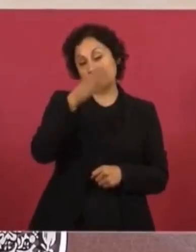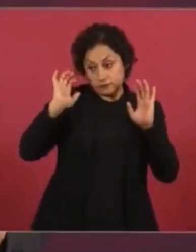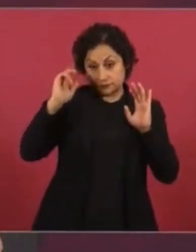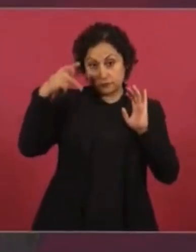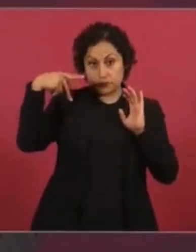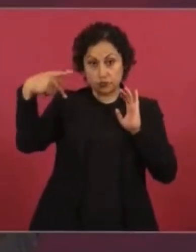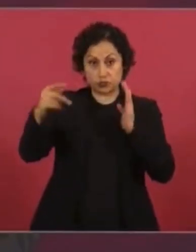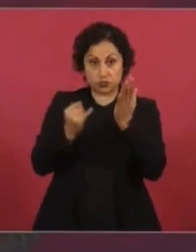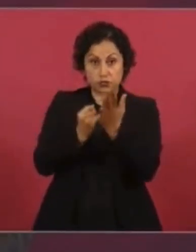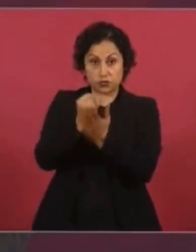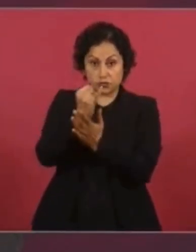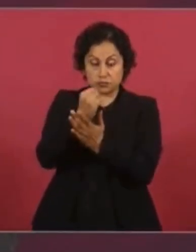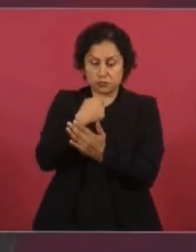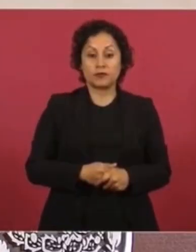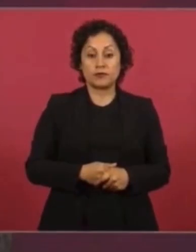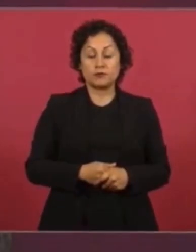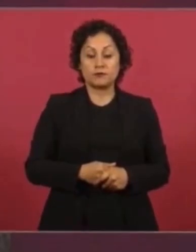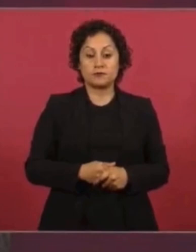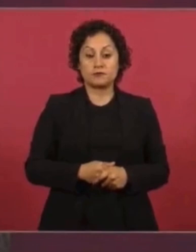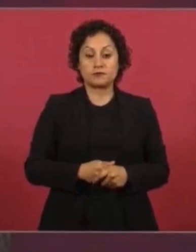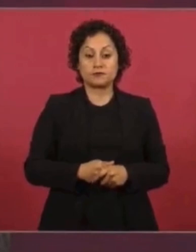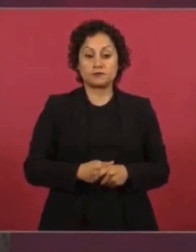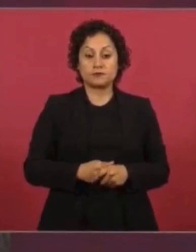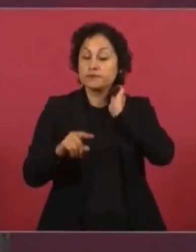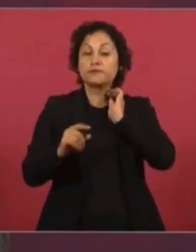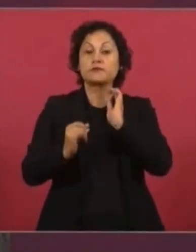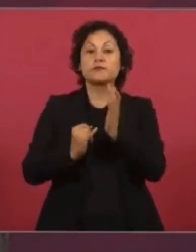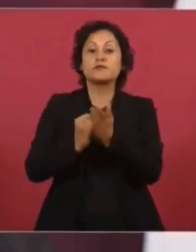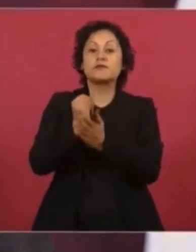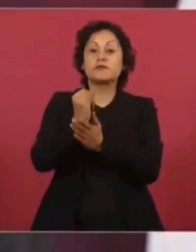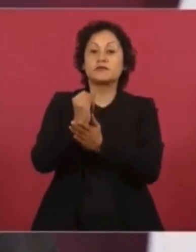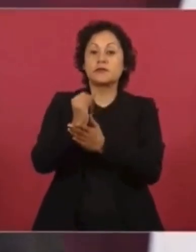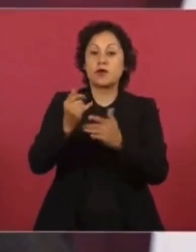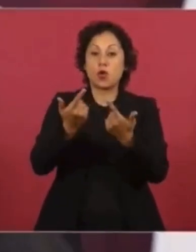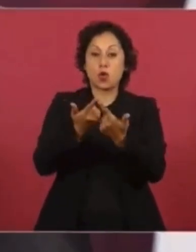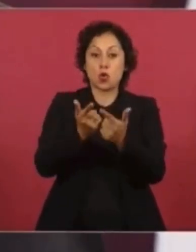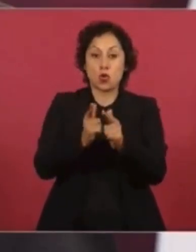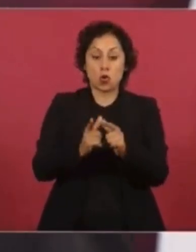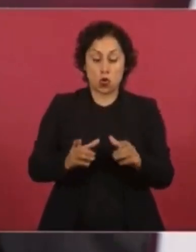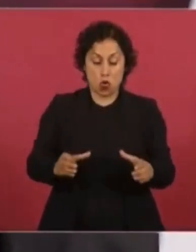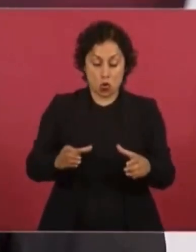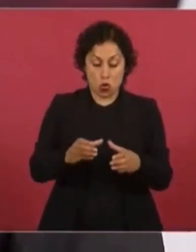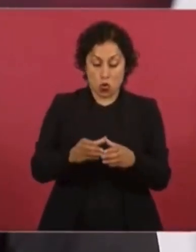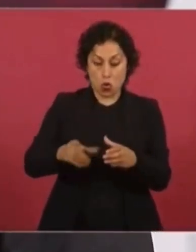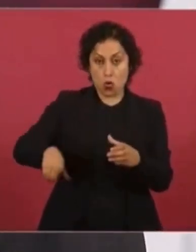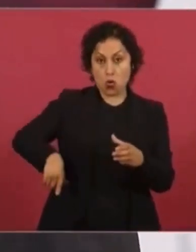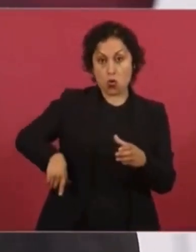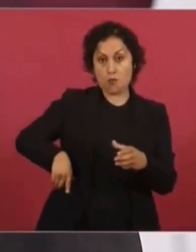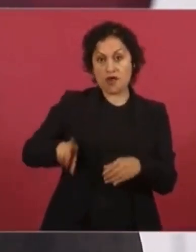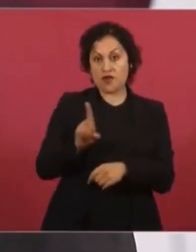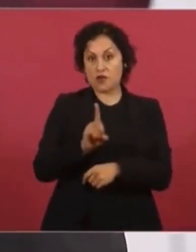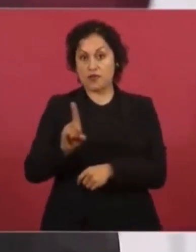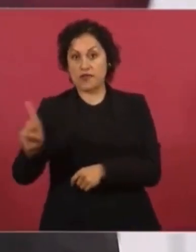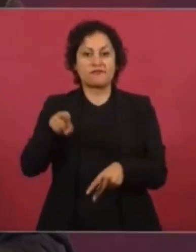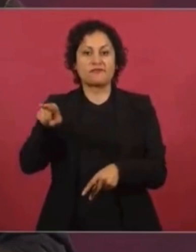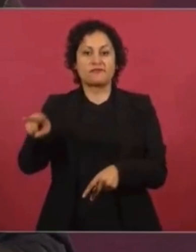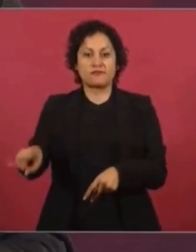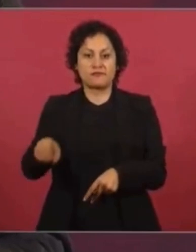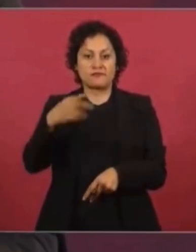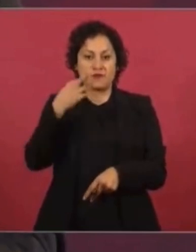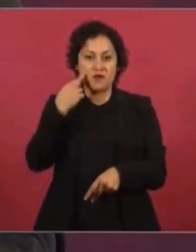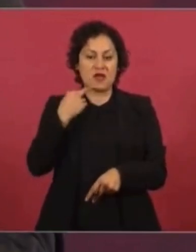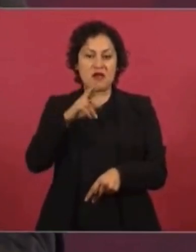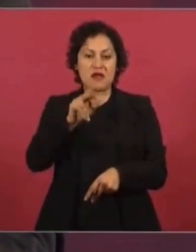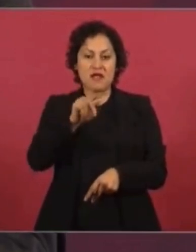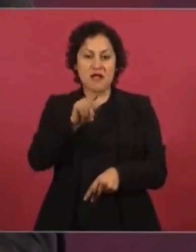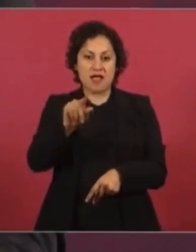pueblos con los gobiernos de derecha, no estoy de acuerdo con los gobiernos clasistas, racistas, no